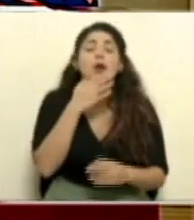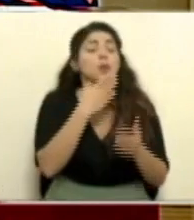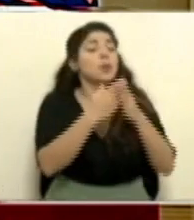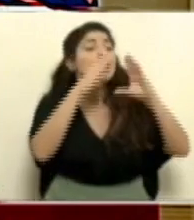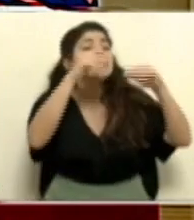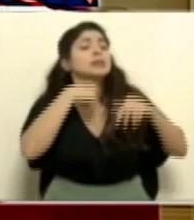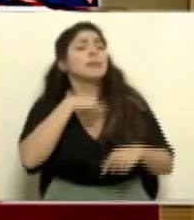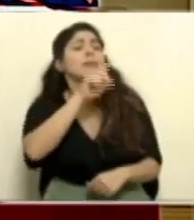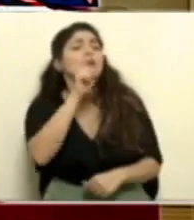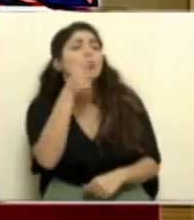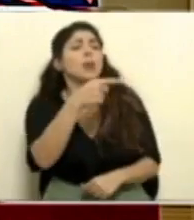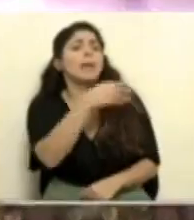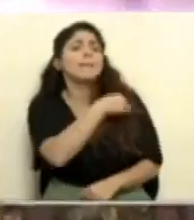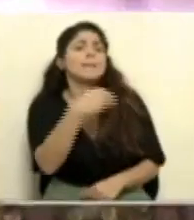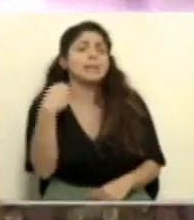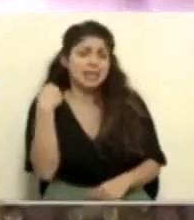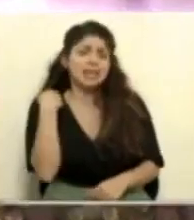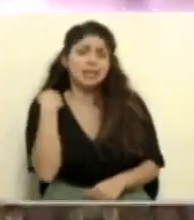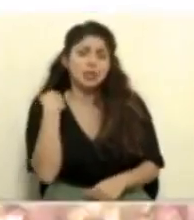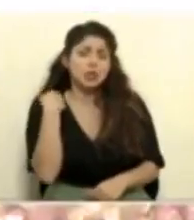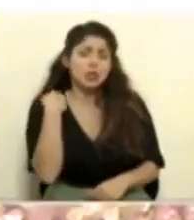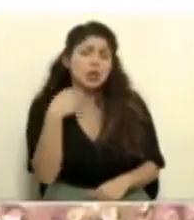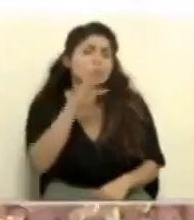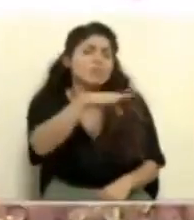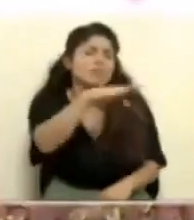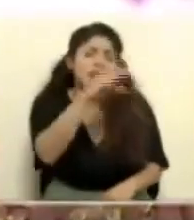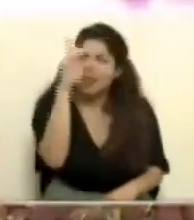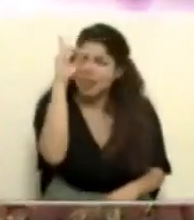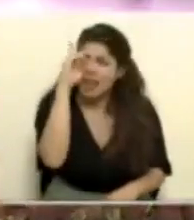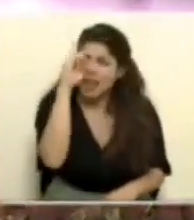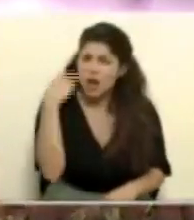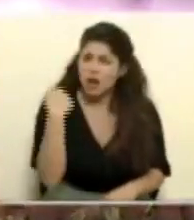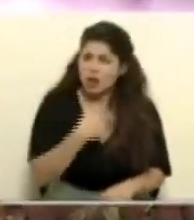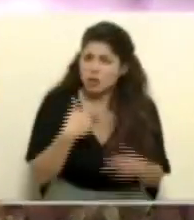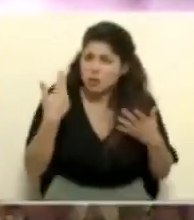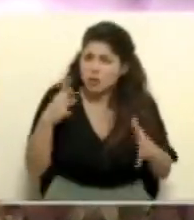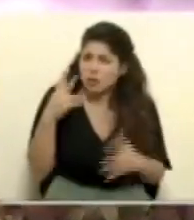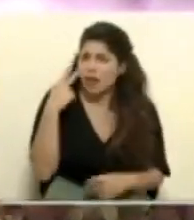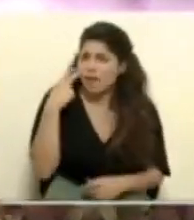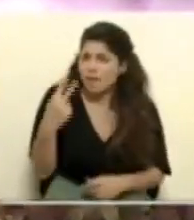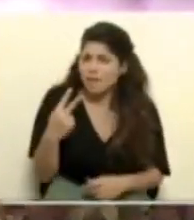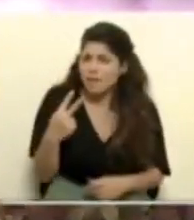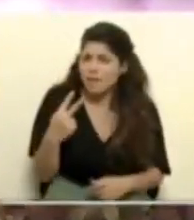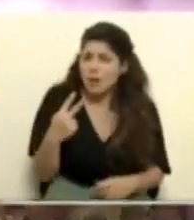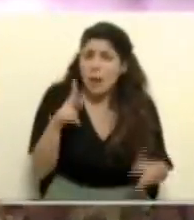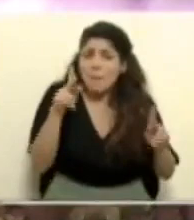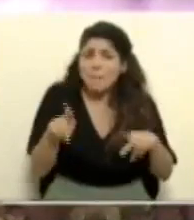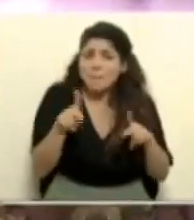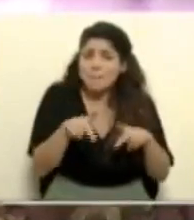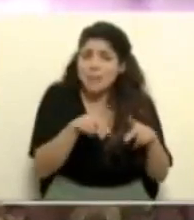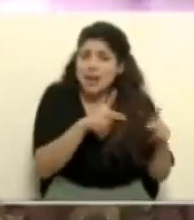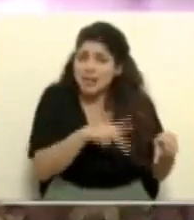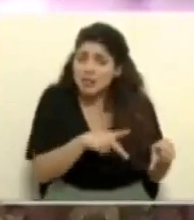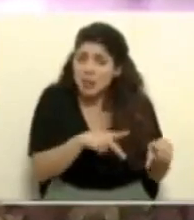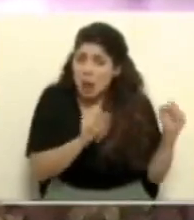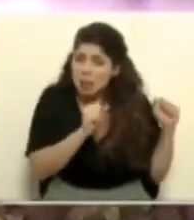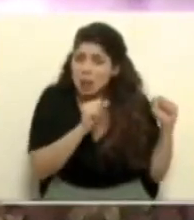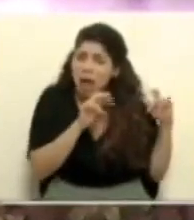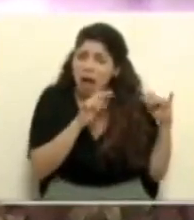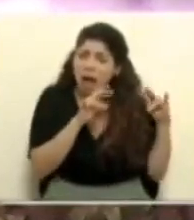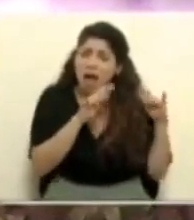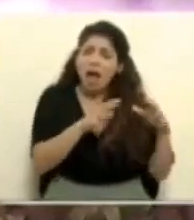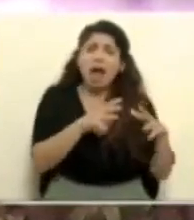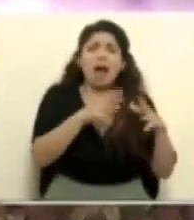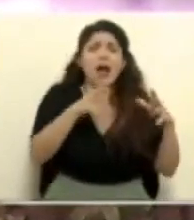sería para el señor ministro Don Daniel hemos visto la cantidad de personas que ha sido masiva que han